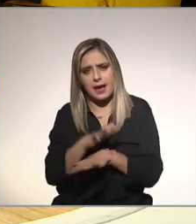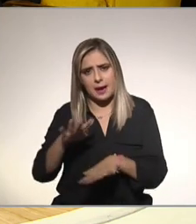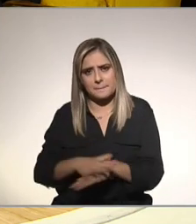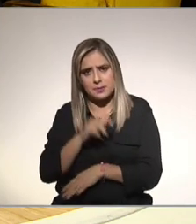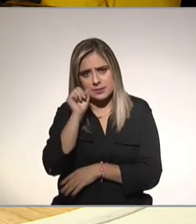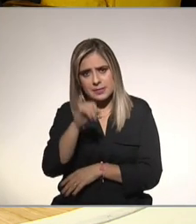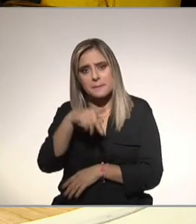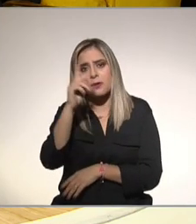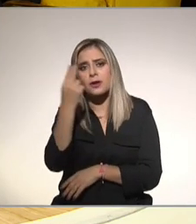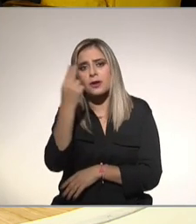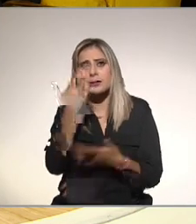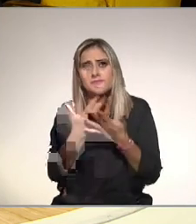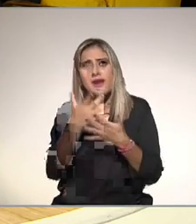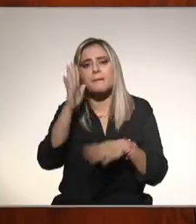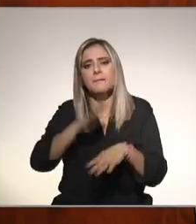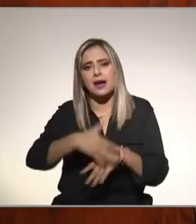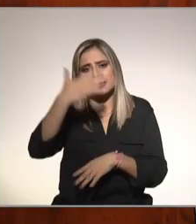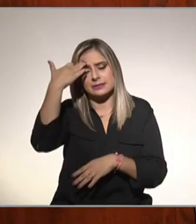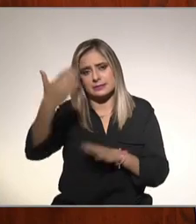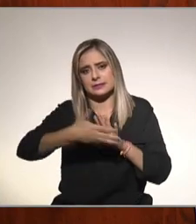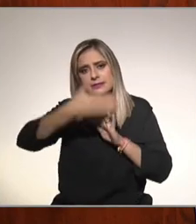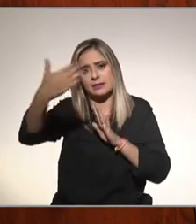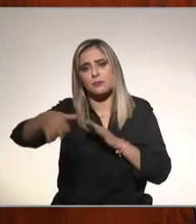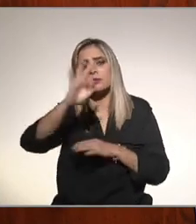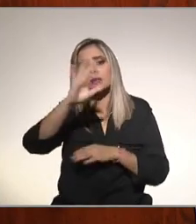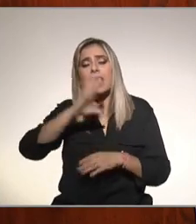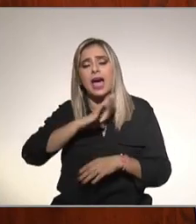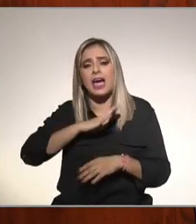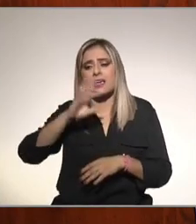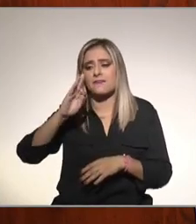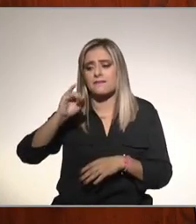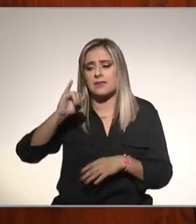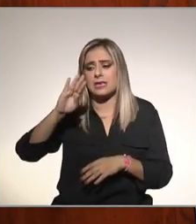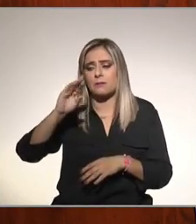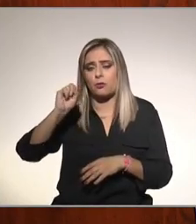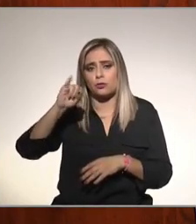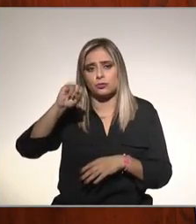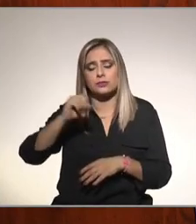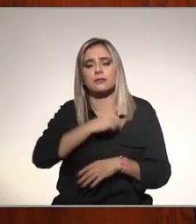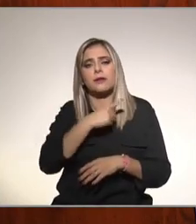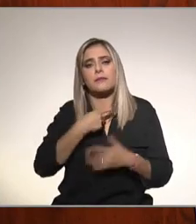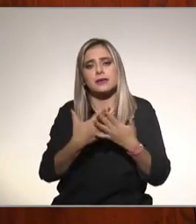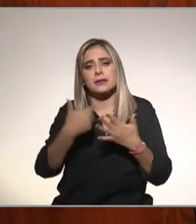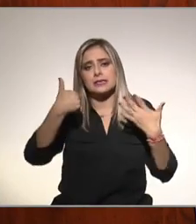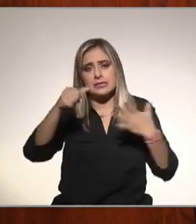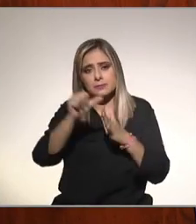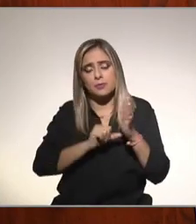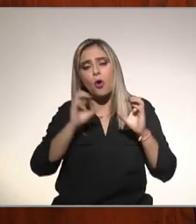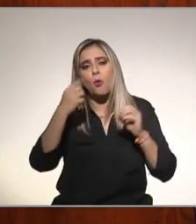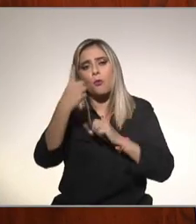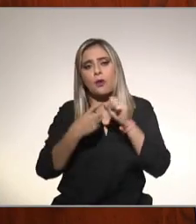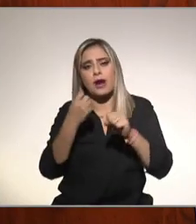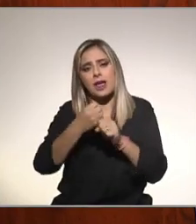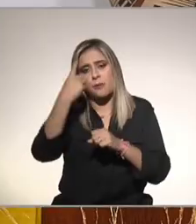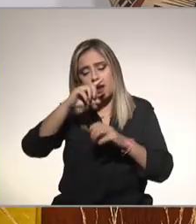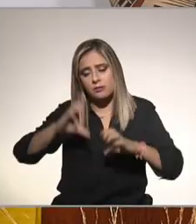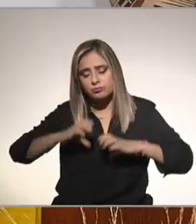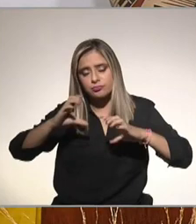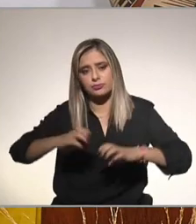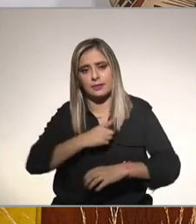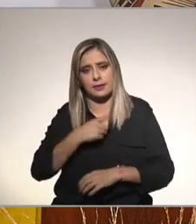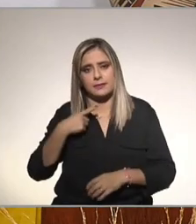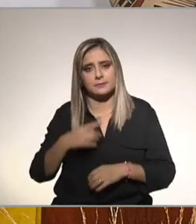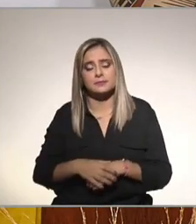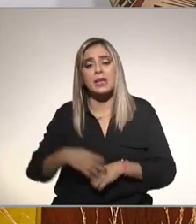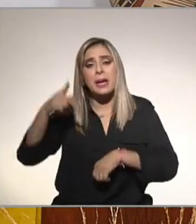más tiempo sobre todo si ya hay algo de fibrosis se tiene que esperar seis meses o incluso hasta un año perfecto ¿hay relación